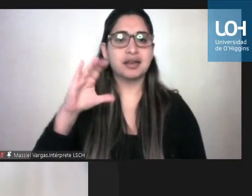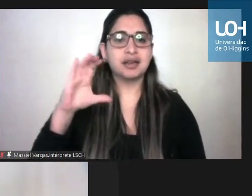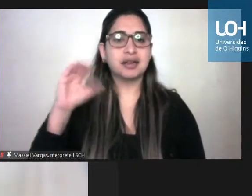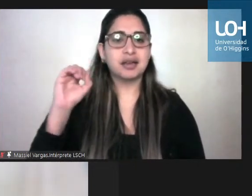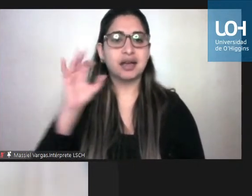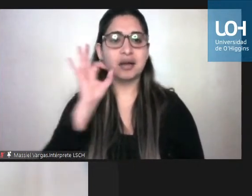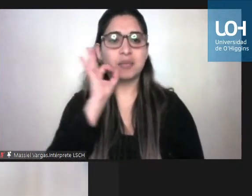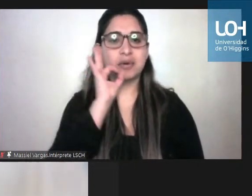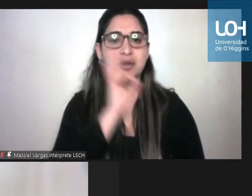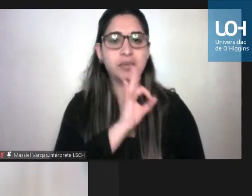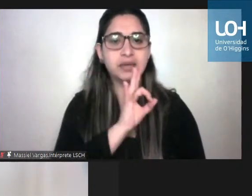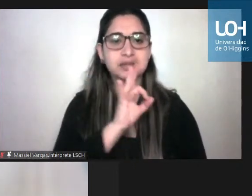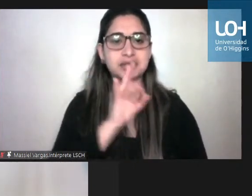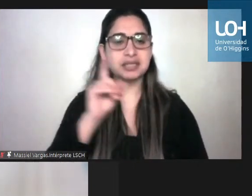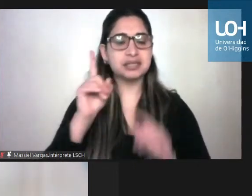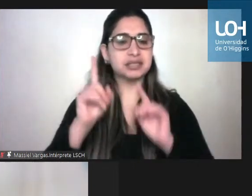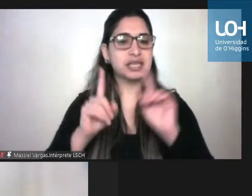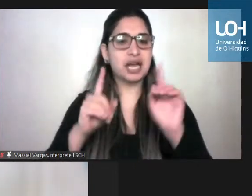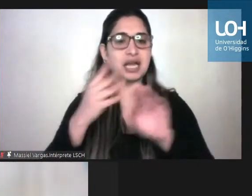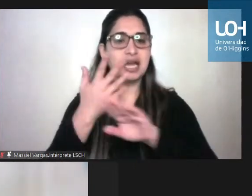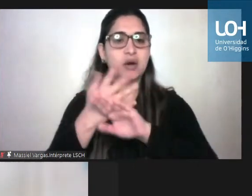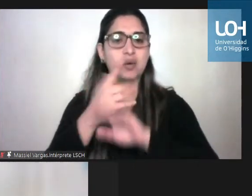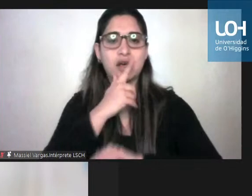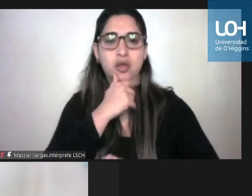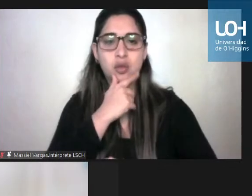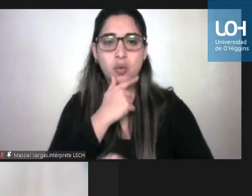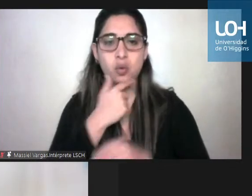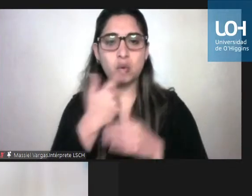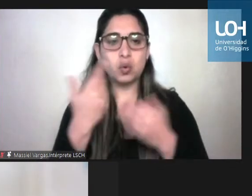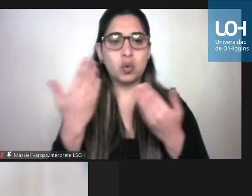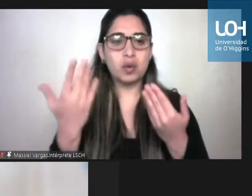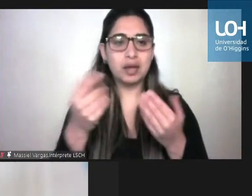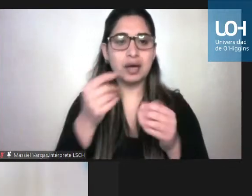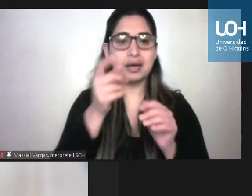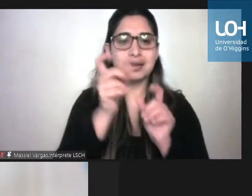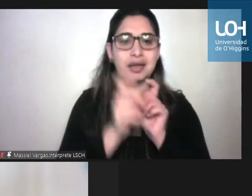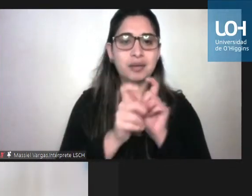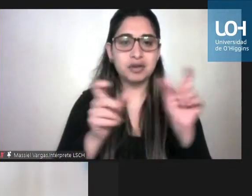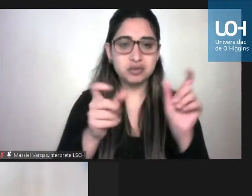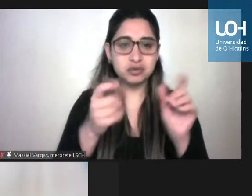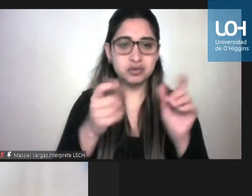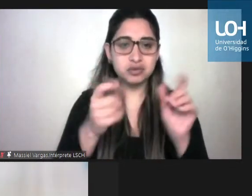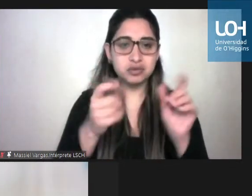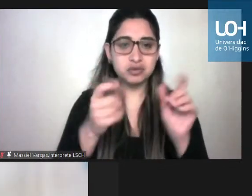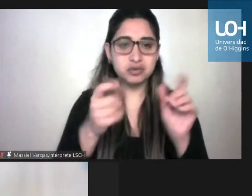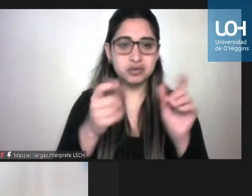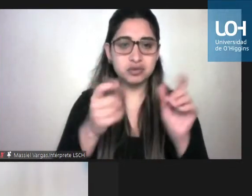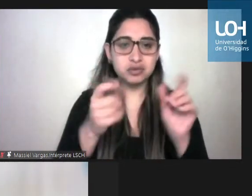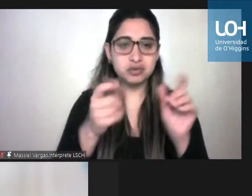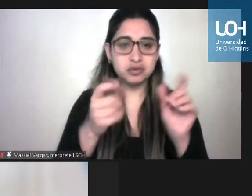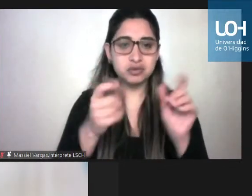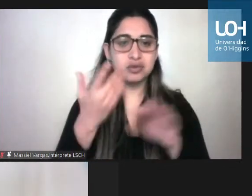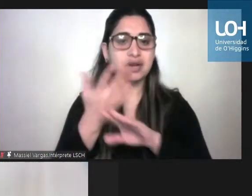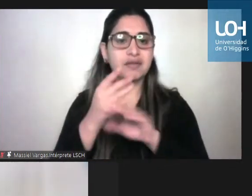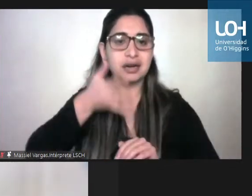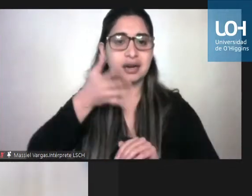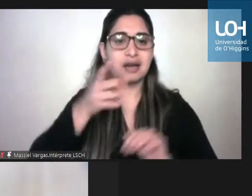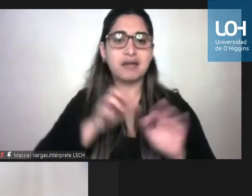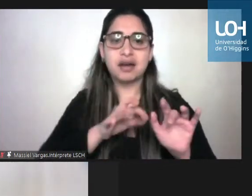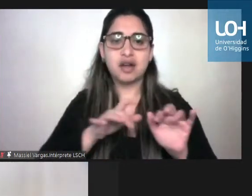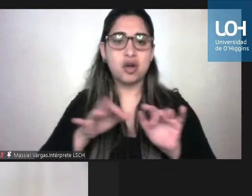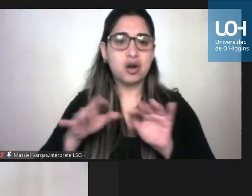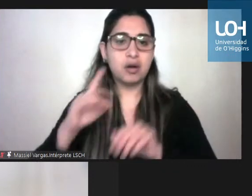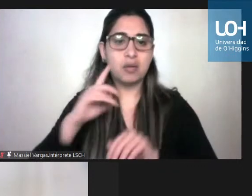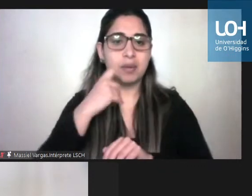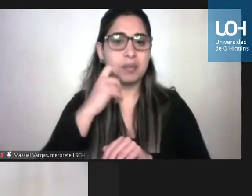cierto si quedan con algunas inquietudes nuestros panelistas con gusto van a dejar sus correos no cierto por si quieren hacer algunas consultas posterior a